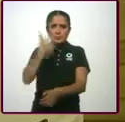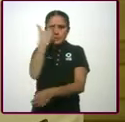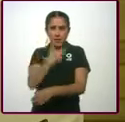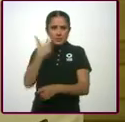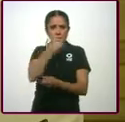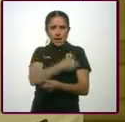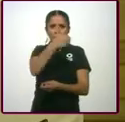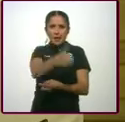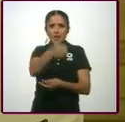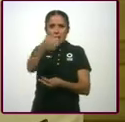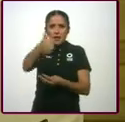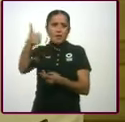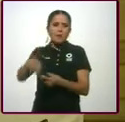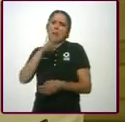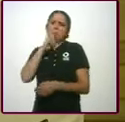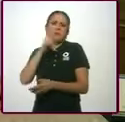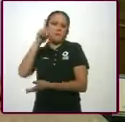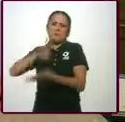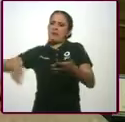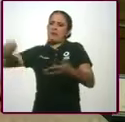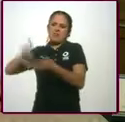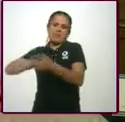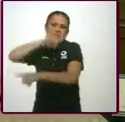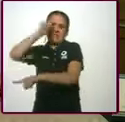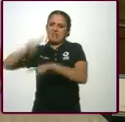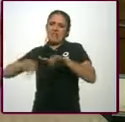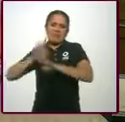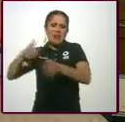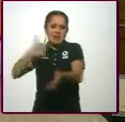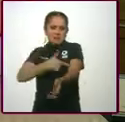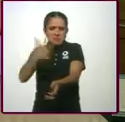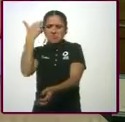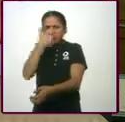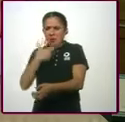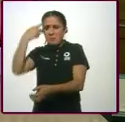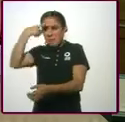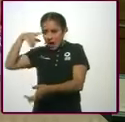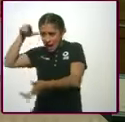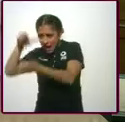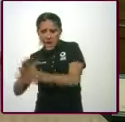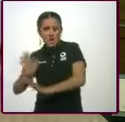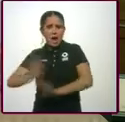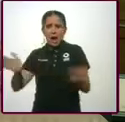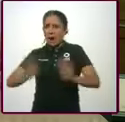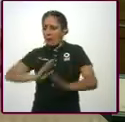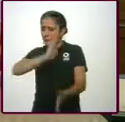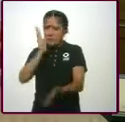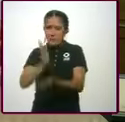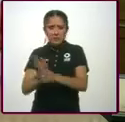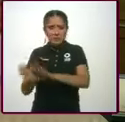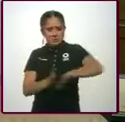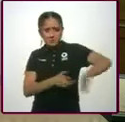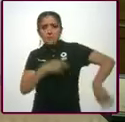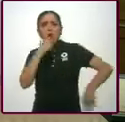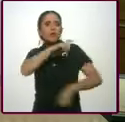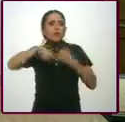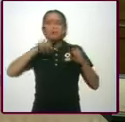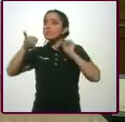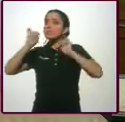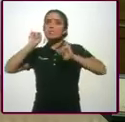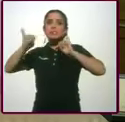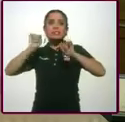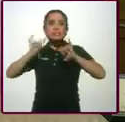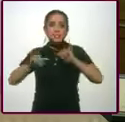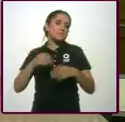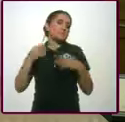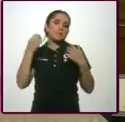protesta, no hubo nada. Innovamos. Cambiamos y para casarse aquí en la Ciudad de México, nada más se requieren dos